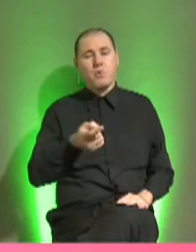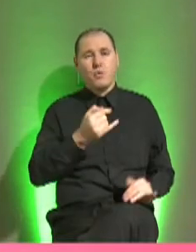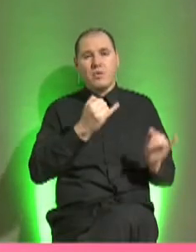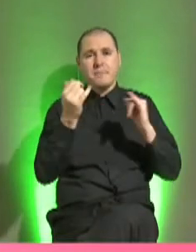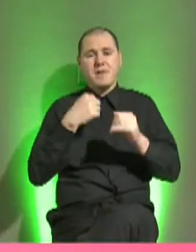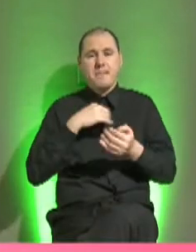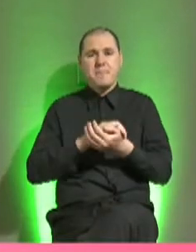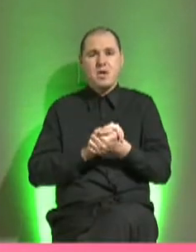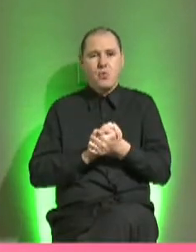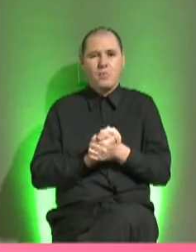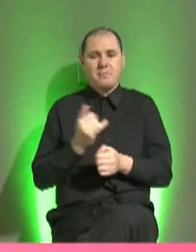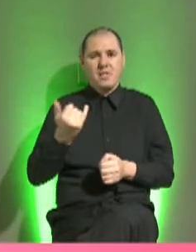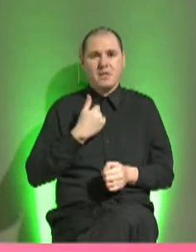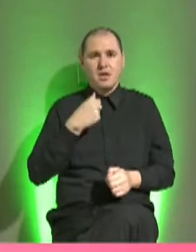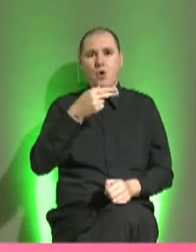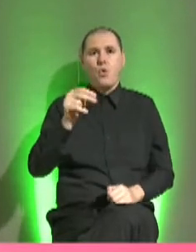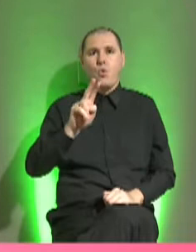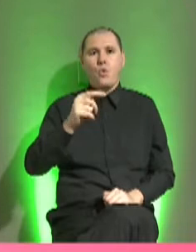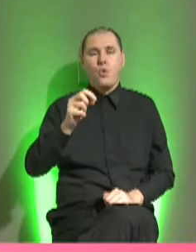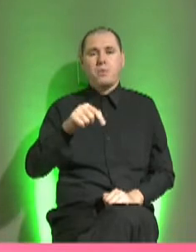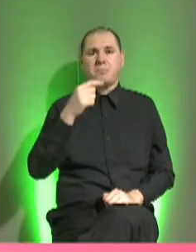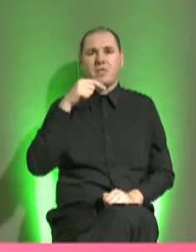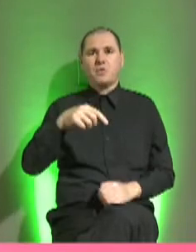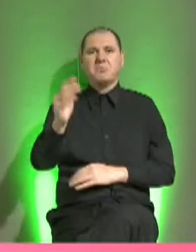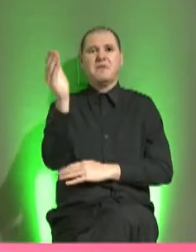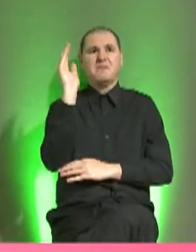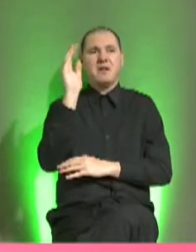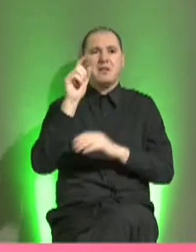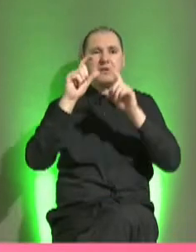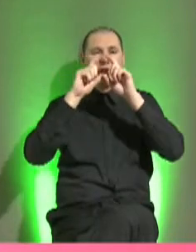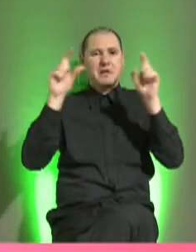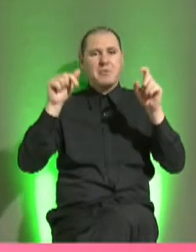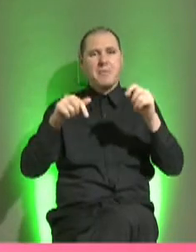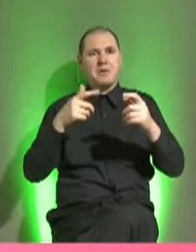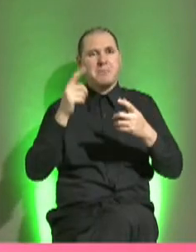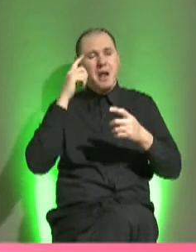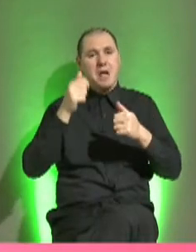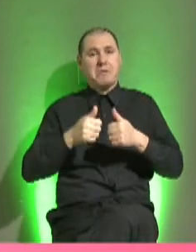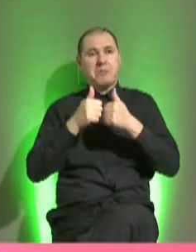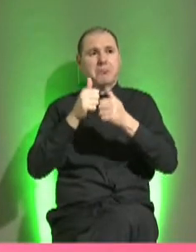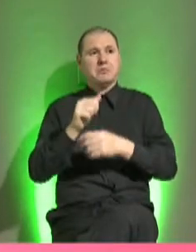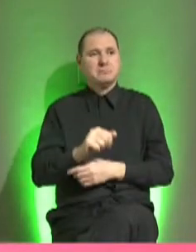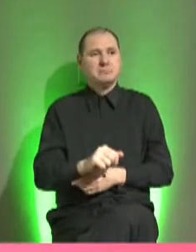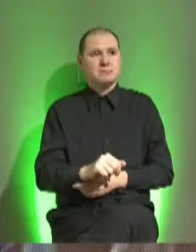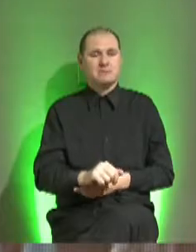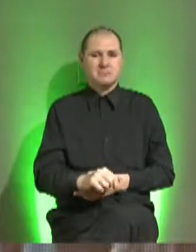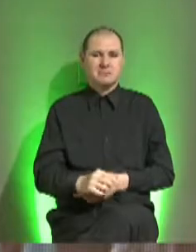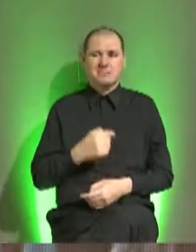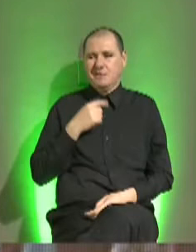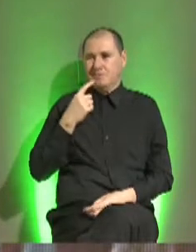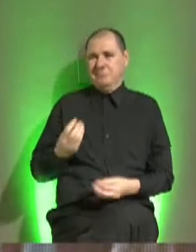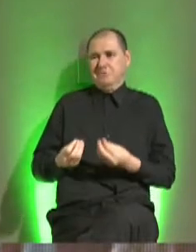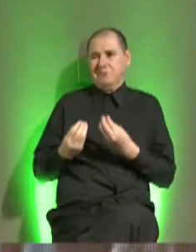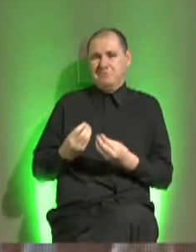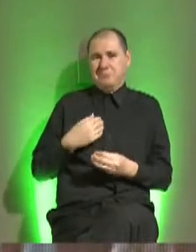amigo, Hugo, me dice, yo te voy regalar, andate a un congreso de emprendedurismo, no sé qué cuánto. dice, le dije, no, Hugo, ¿qué pico yo me voy a ir? Le dije,